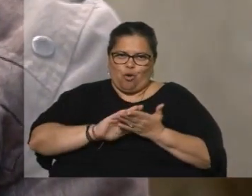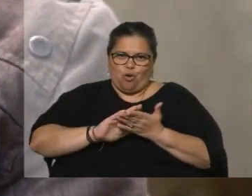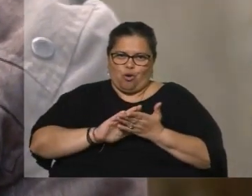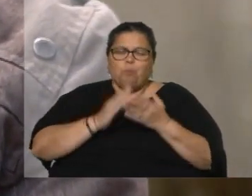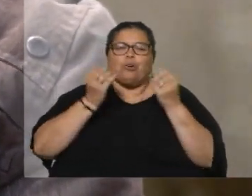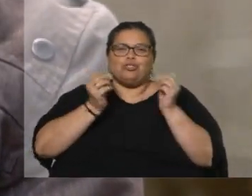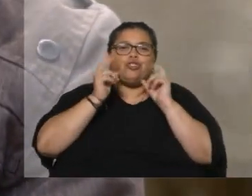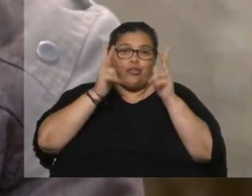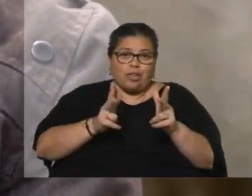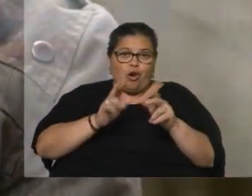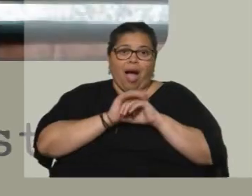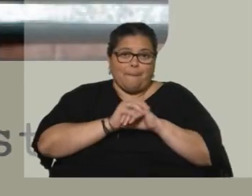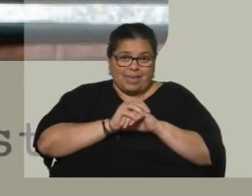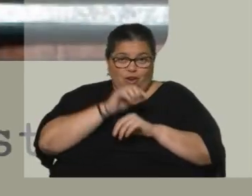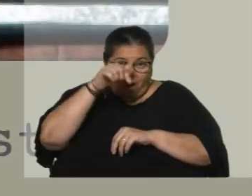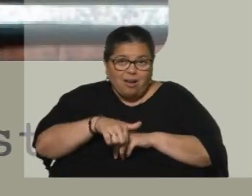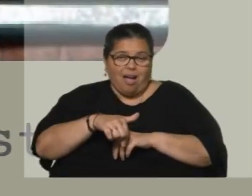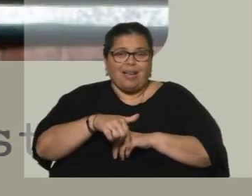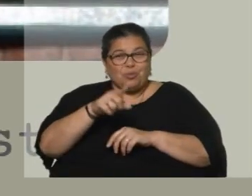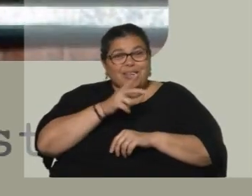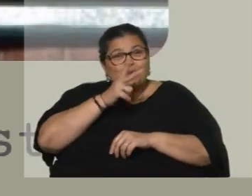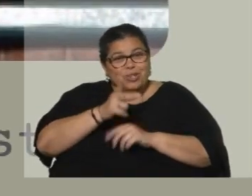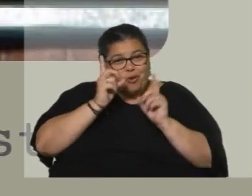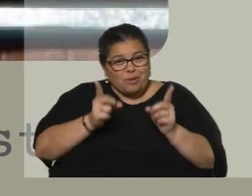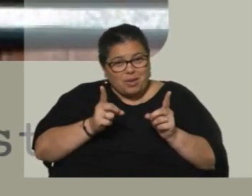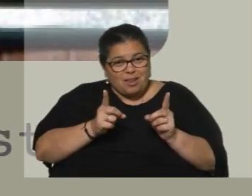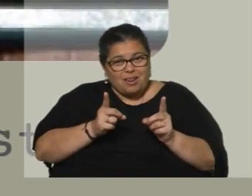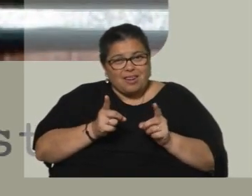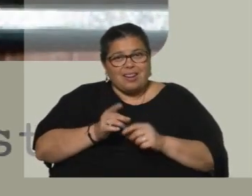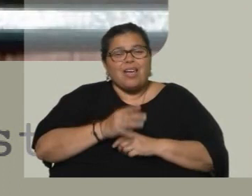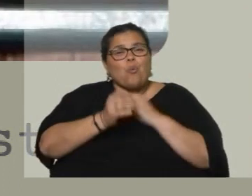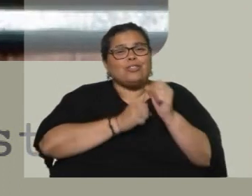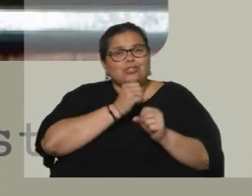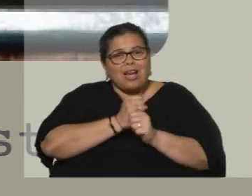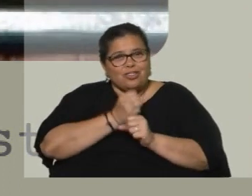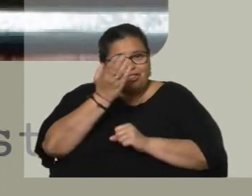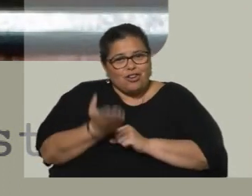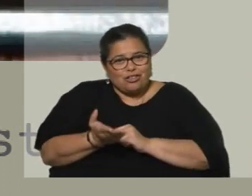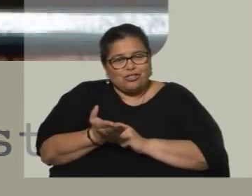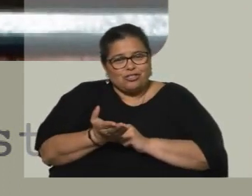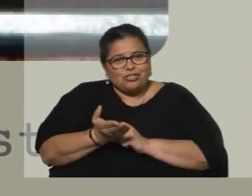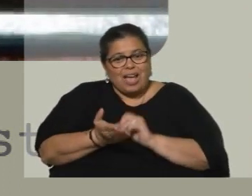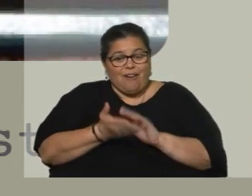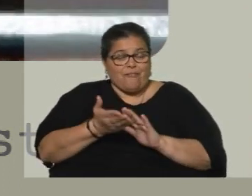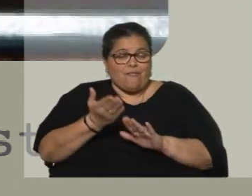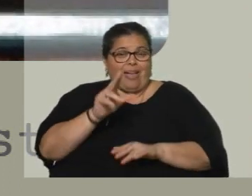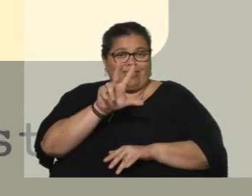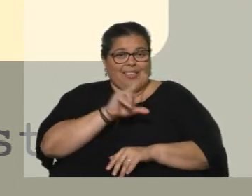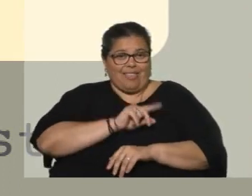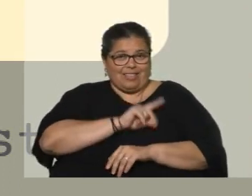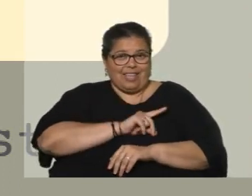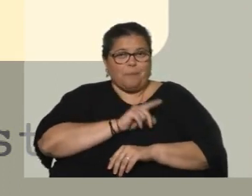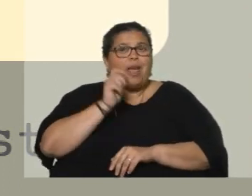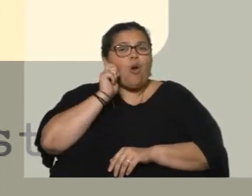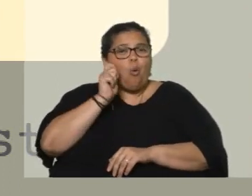amigos que tengo los tengo acá adentro. ¿Y tenés un hijo? Tengo un hijo. ¿Cuánto tiene? Ahora el 3 de diciembre cumple tres